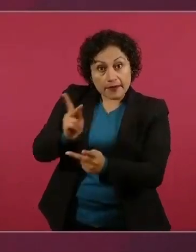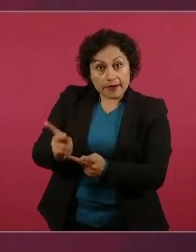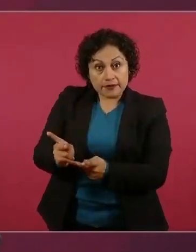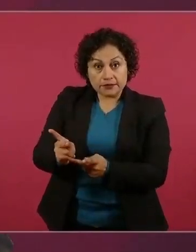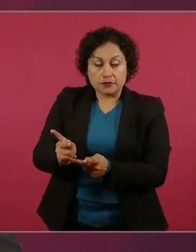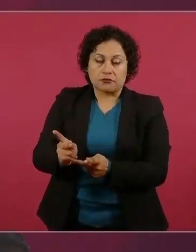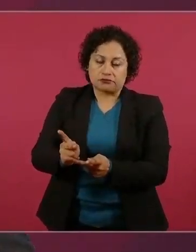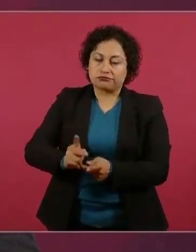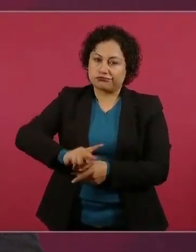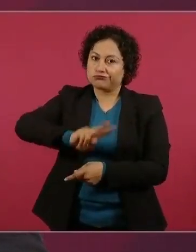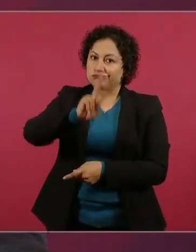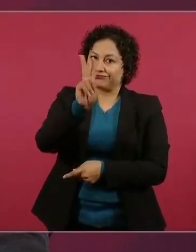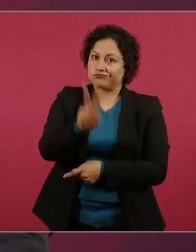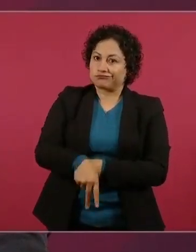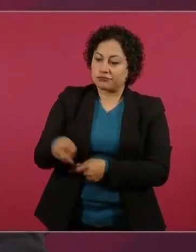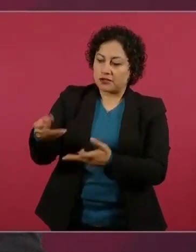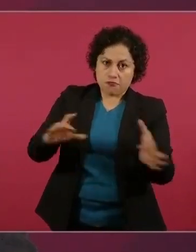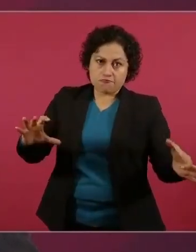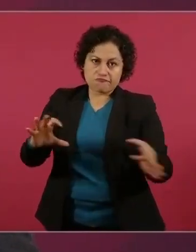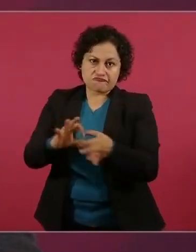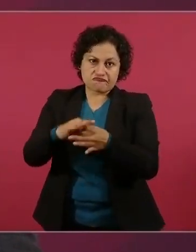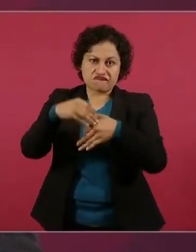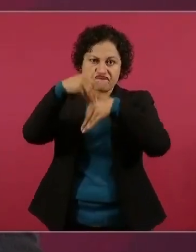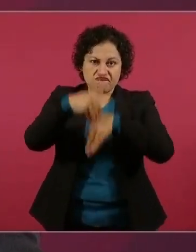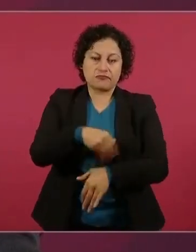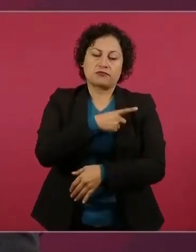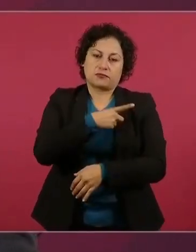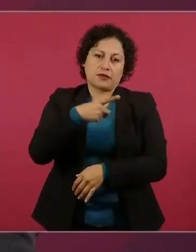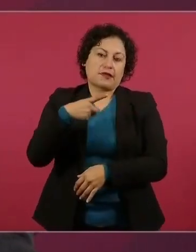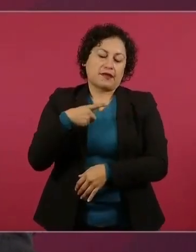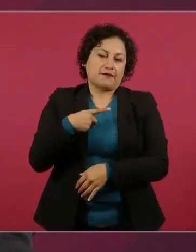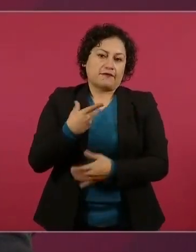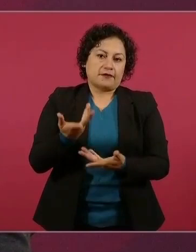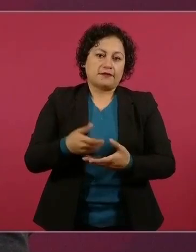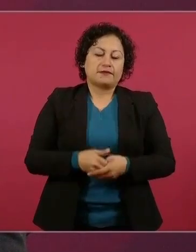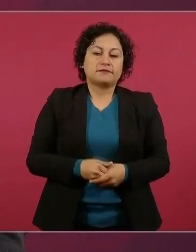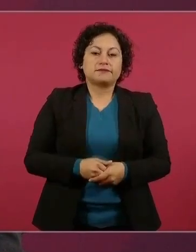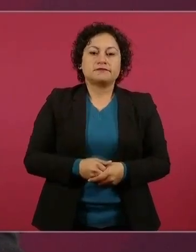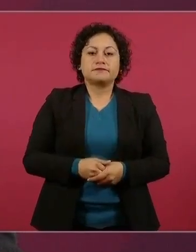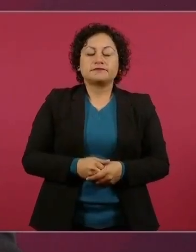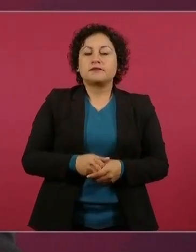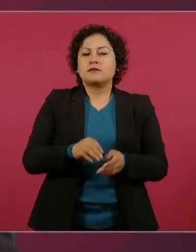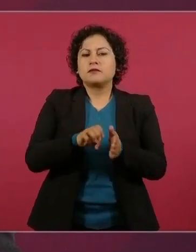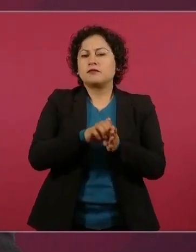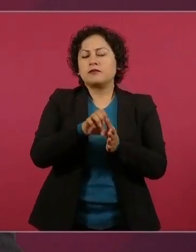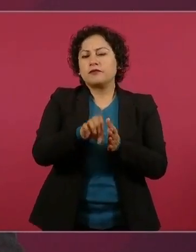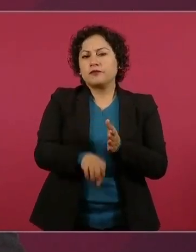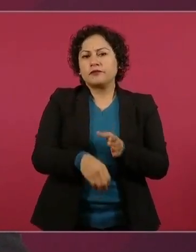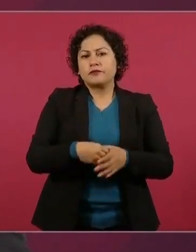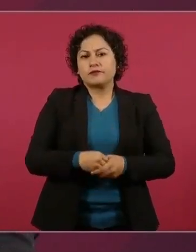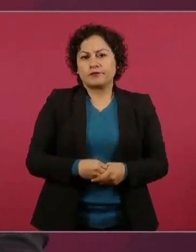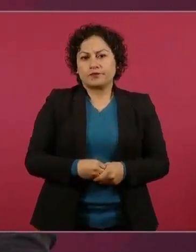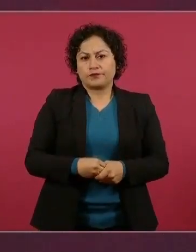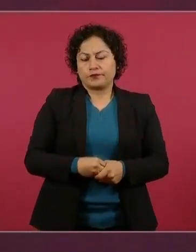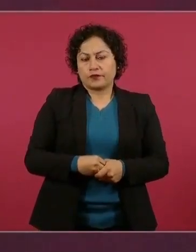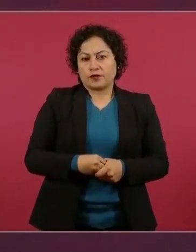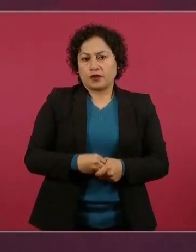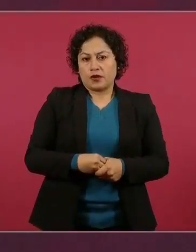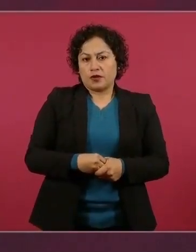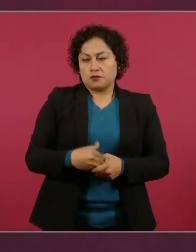regularizada la propiedad. Exactamente. Acaban de pedirme